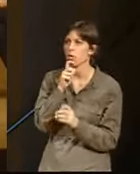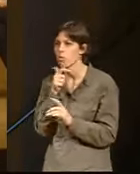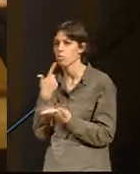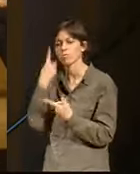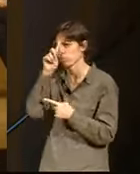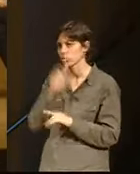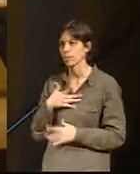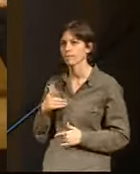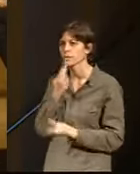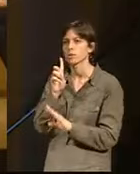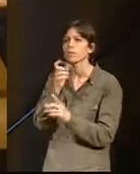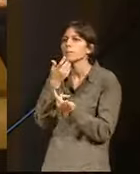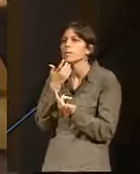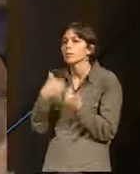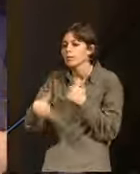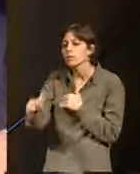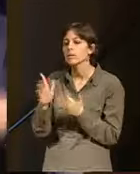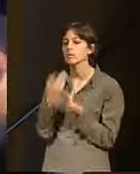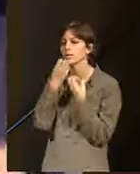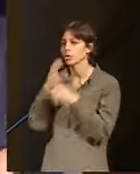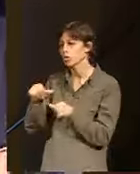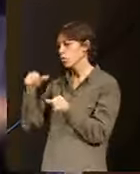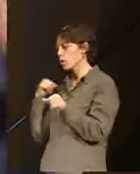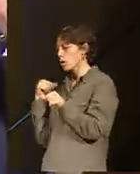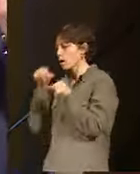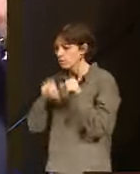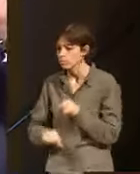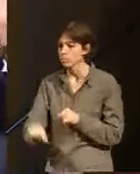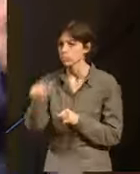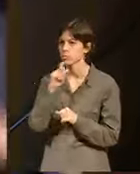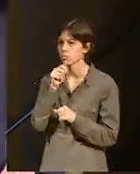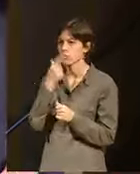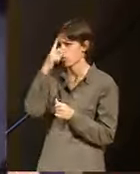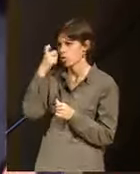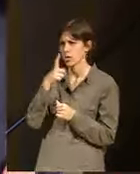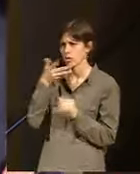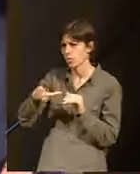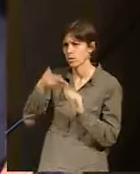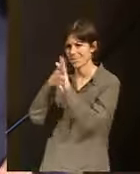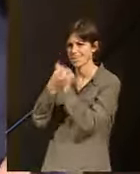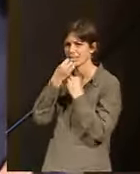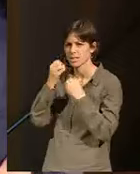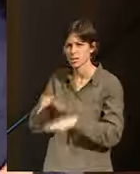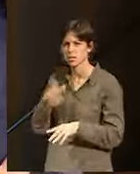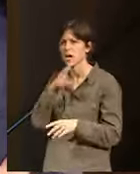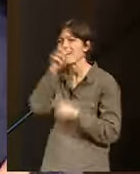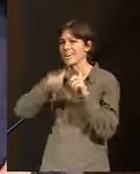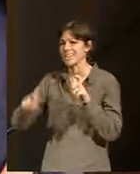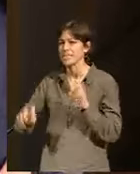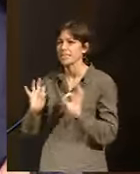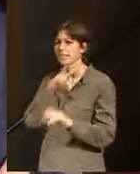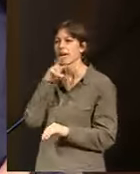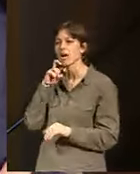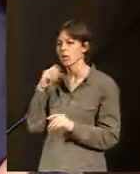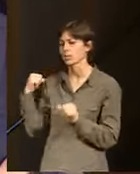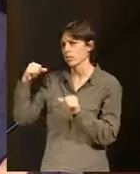que soy un devolador de, me gusta la novela histórica o la historia novelada. Bueno, y no creo que a lo largo de la historia yo creo que crisis de valores han habido en